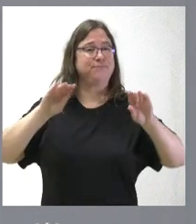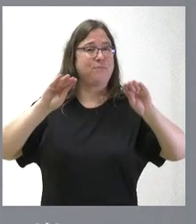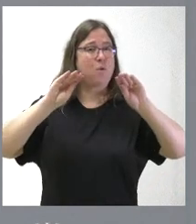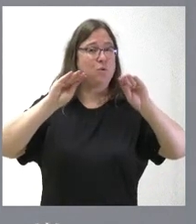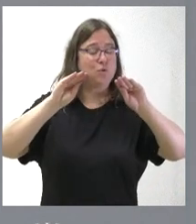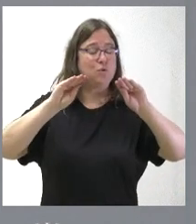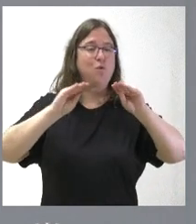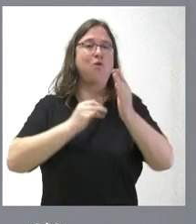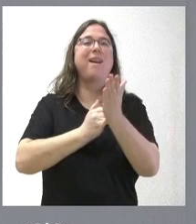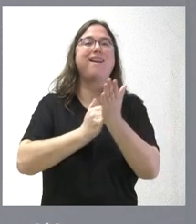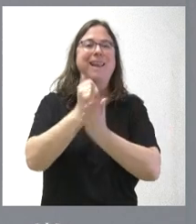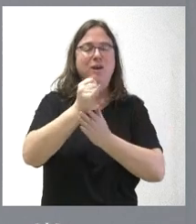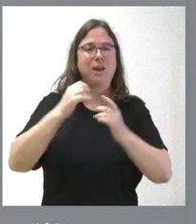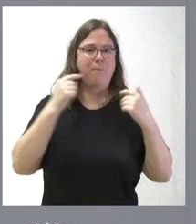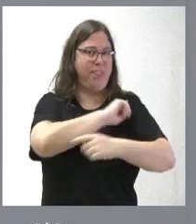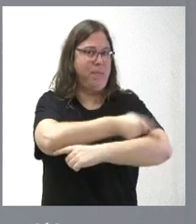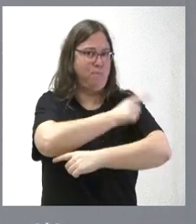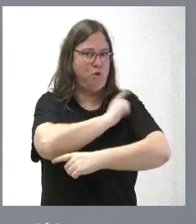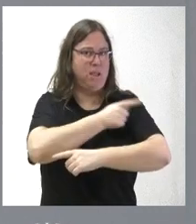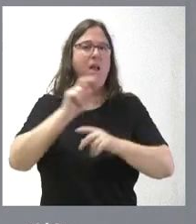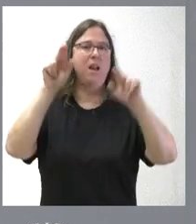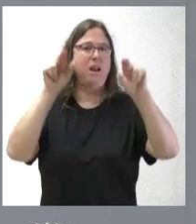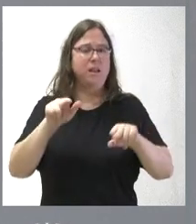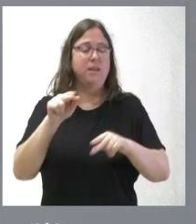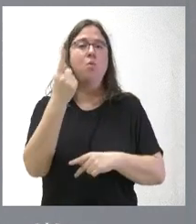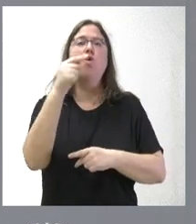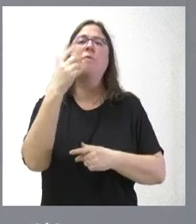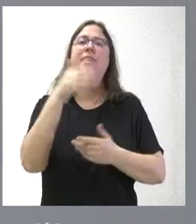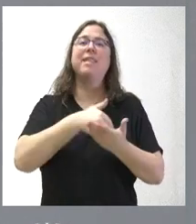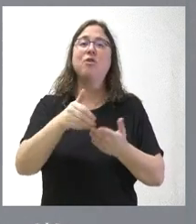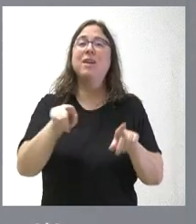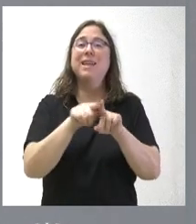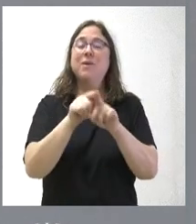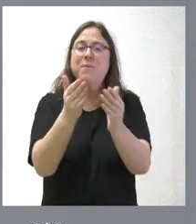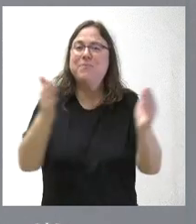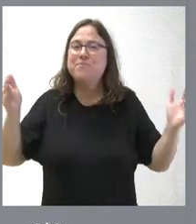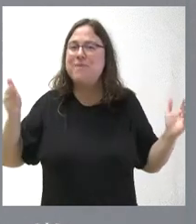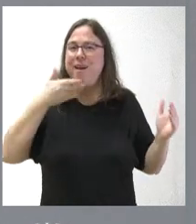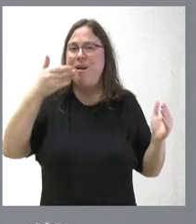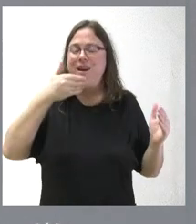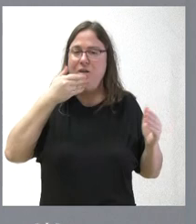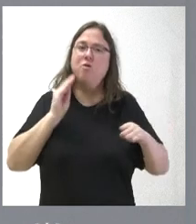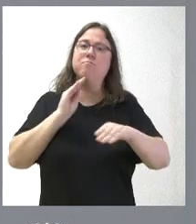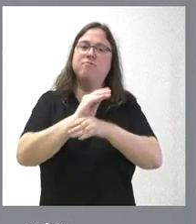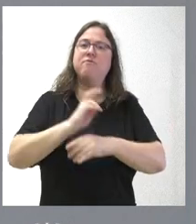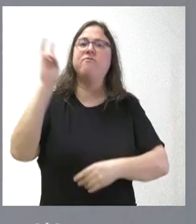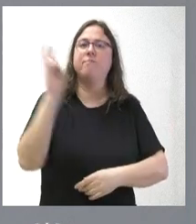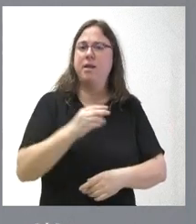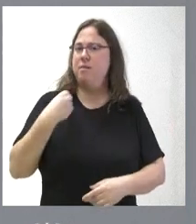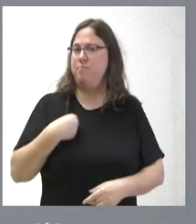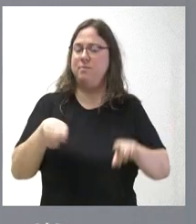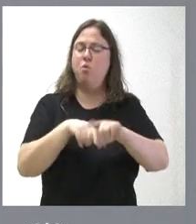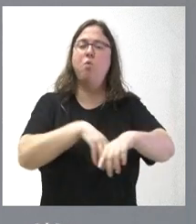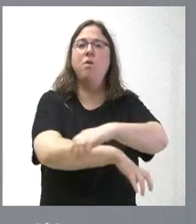en Valladolid por un importe de un millón de euros. Se trata de la envolvente térmica de las instalaciones, también financiados con fondos de la Unión